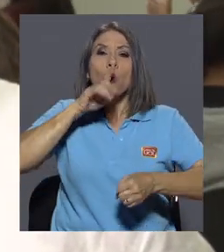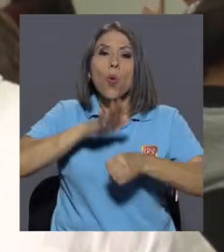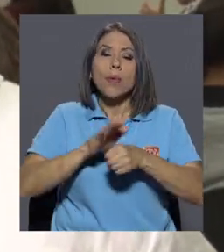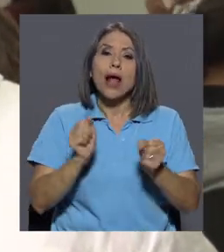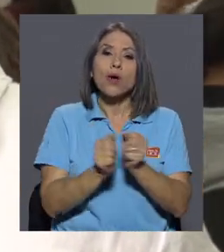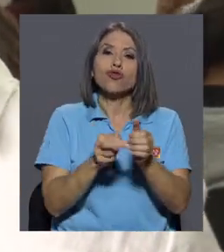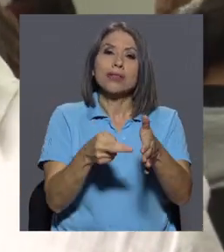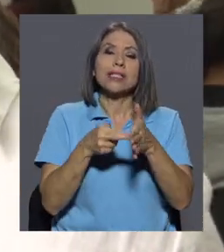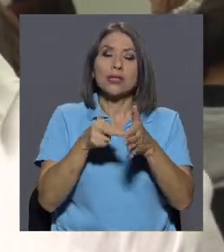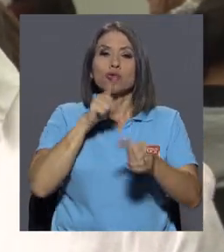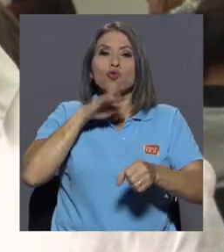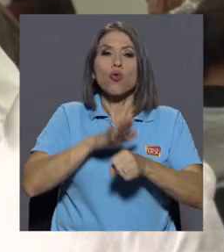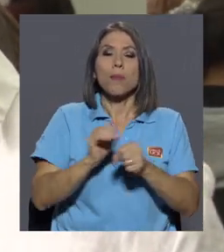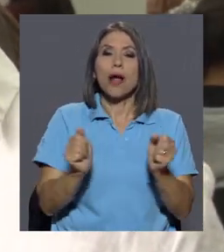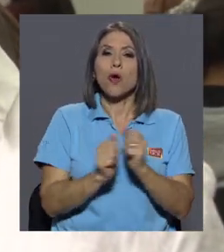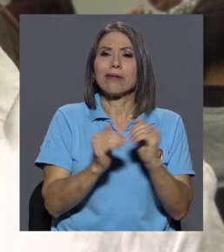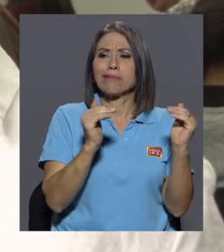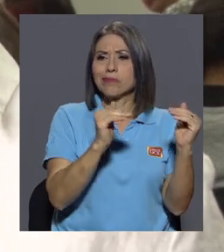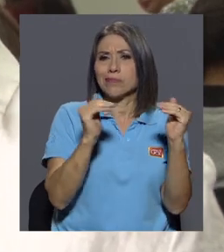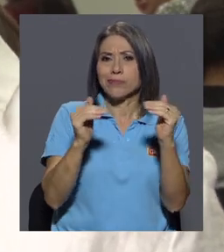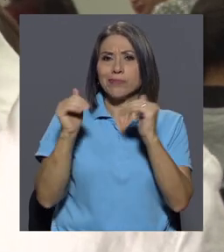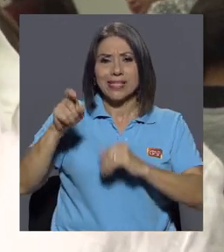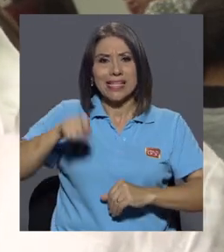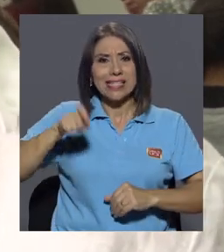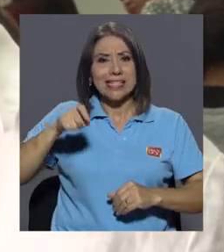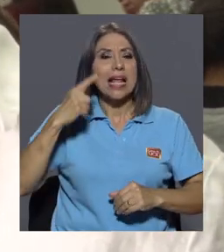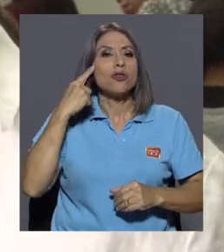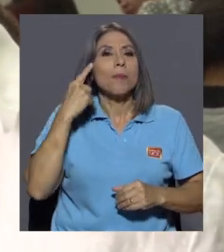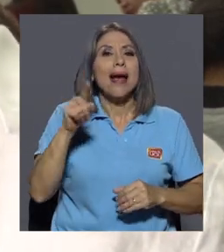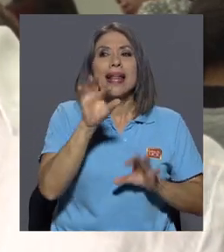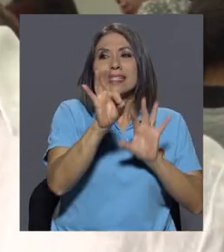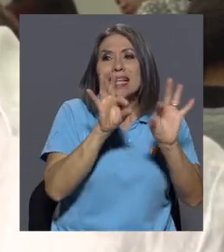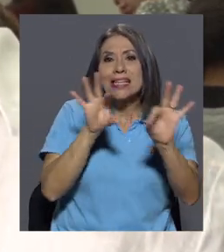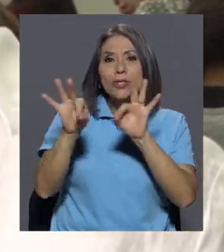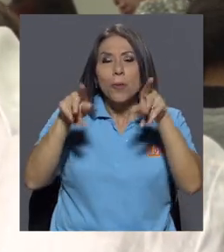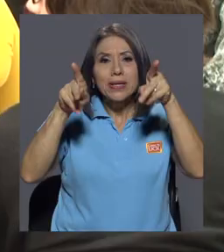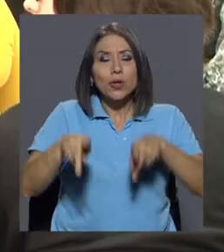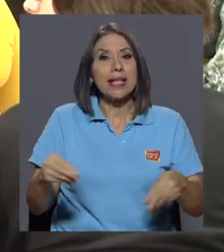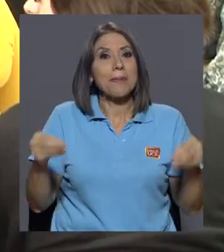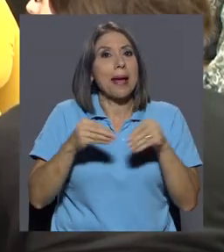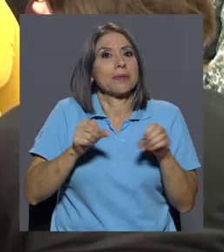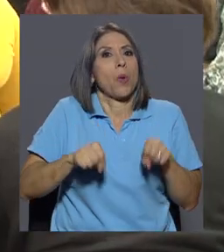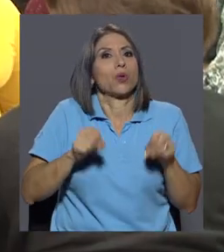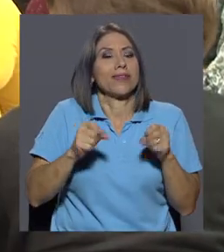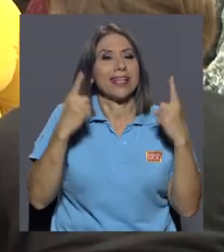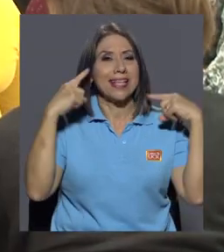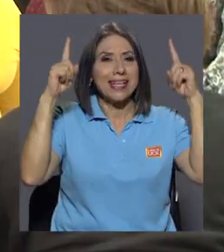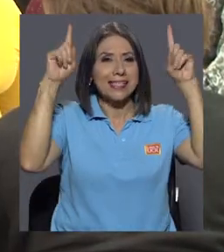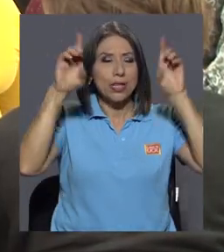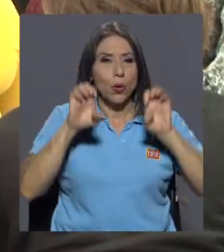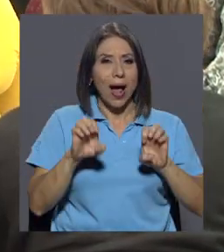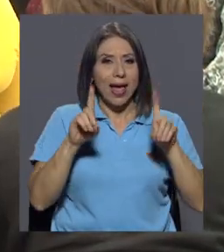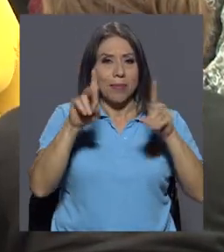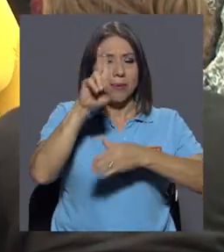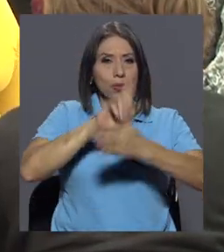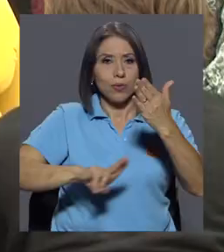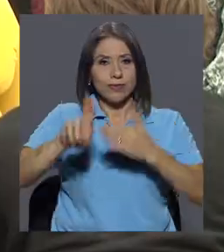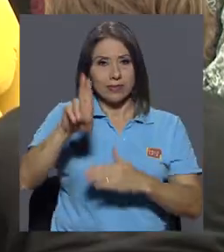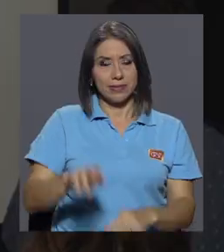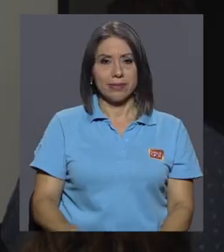estándares necesarios para poder hacer la selección de las personas con mayores probabilidades de éxito académico universitario.